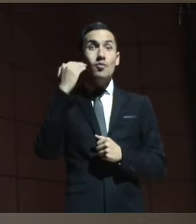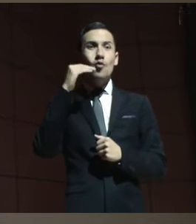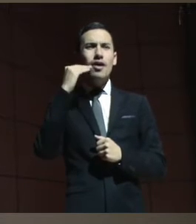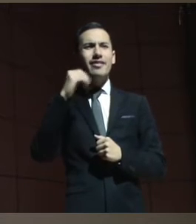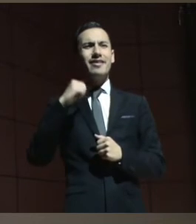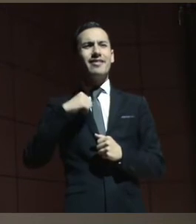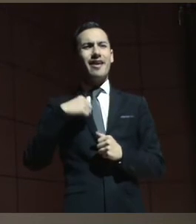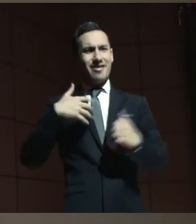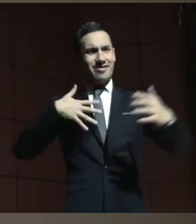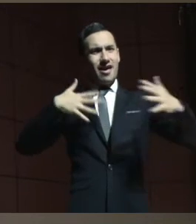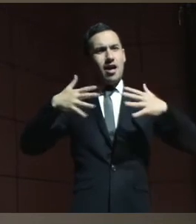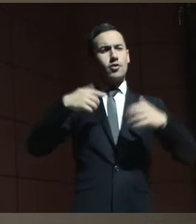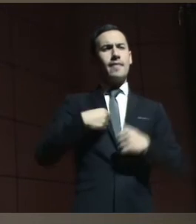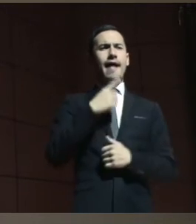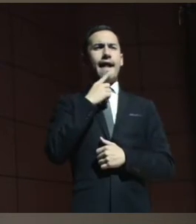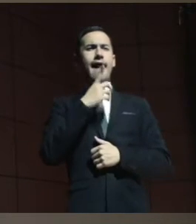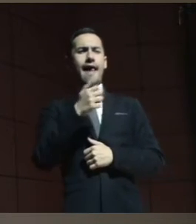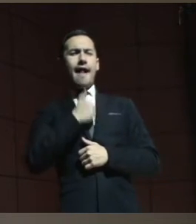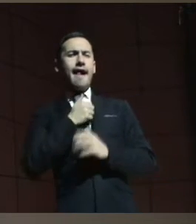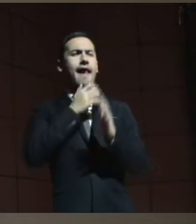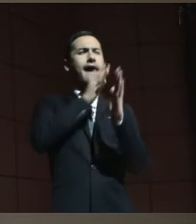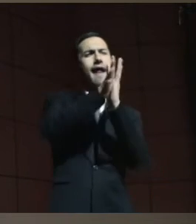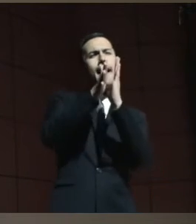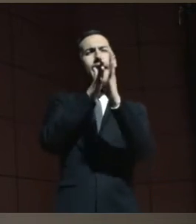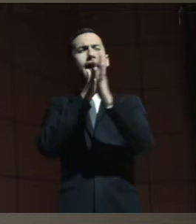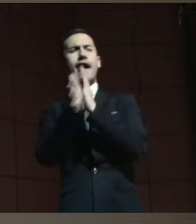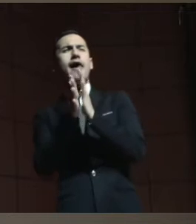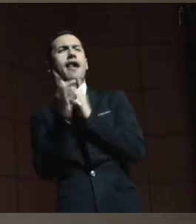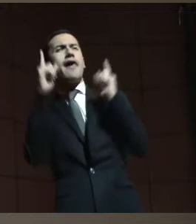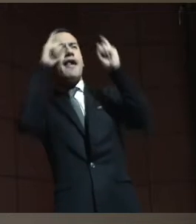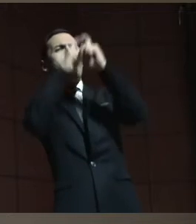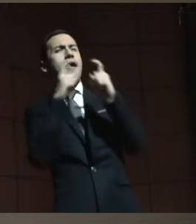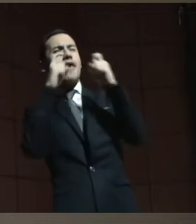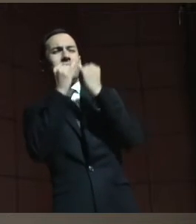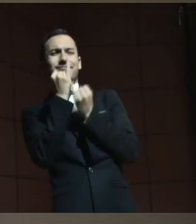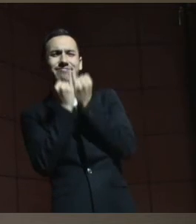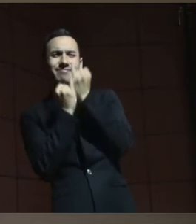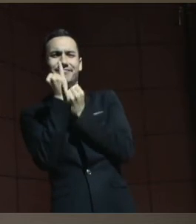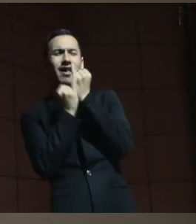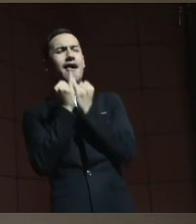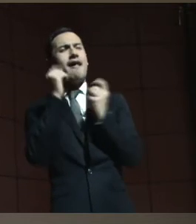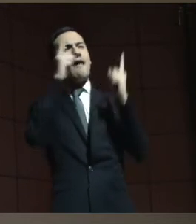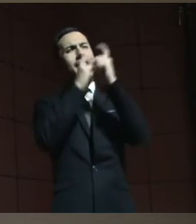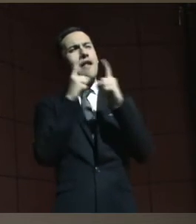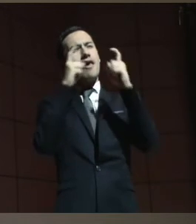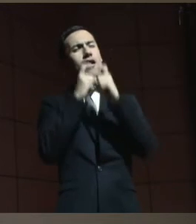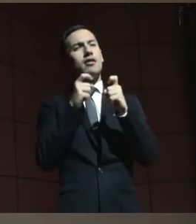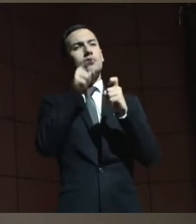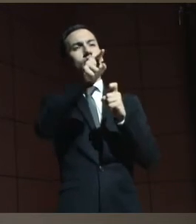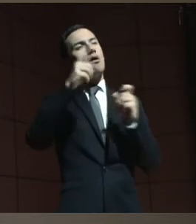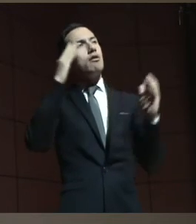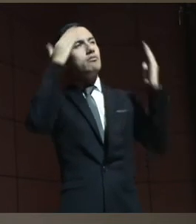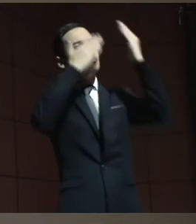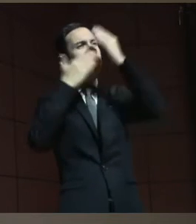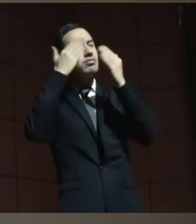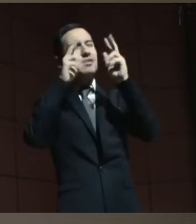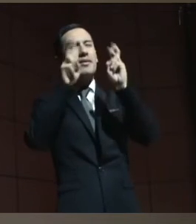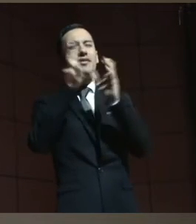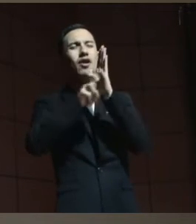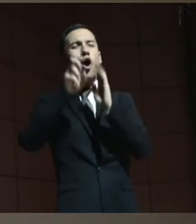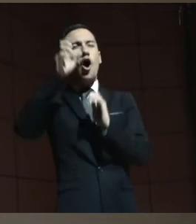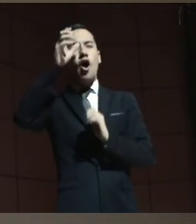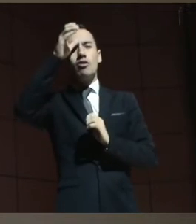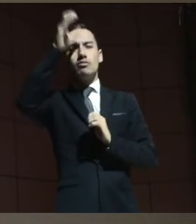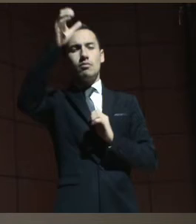monólogo, donde analiza todas las cuestiones que nosotros de manera teórica podemos conceptualizar. Que es